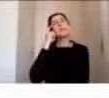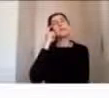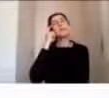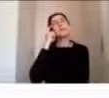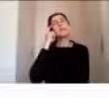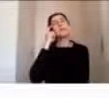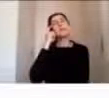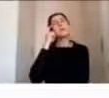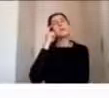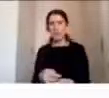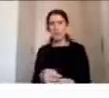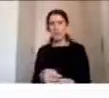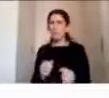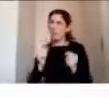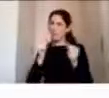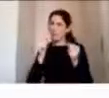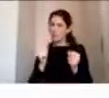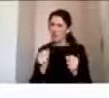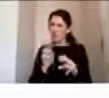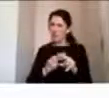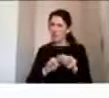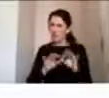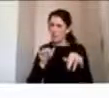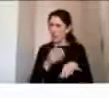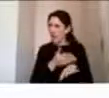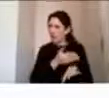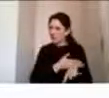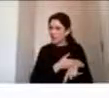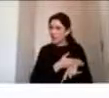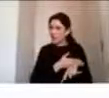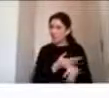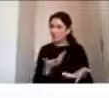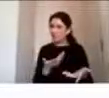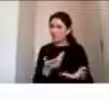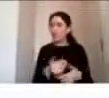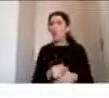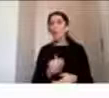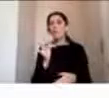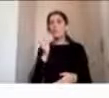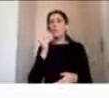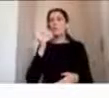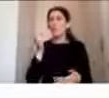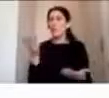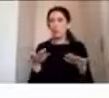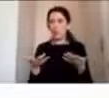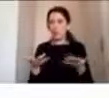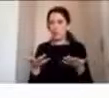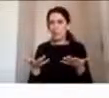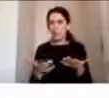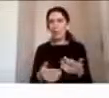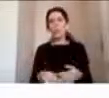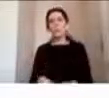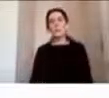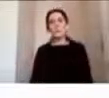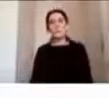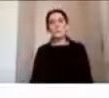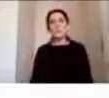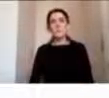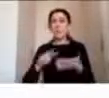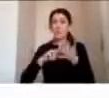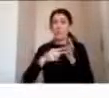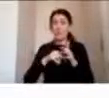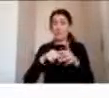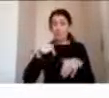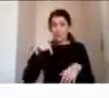hacer lo mismo que antes? ¿qué puedo esperar a futuro? ¿o será que las dificultades que veo hoy en día son producto de la